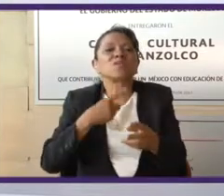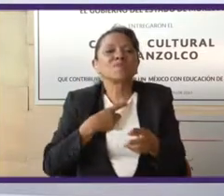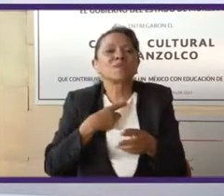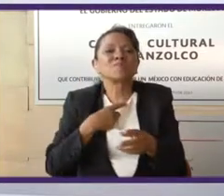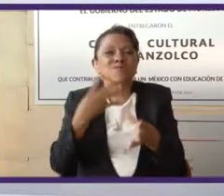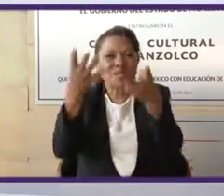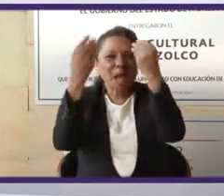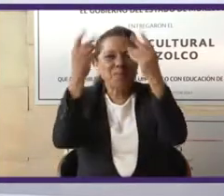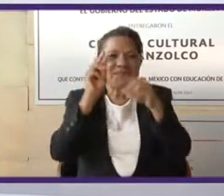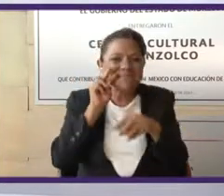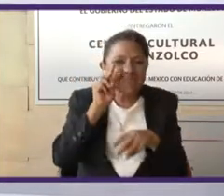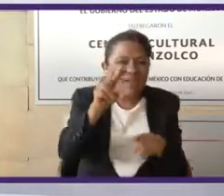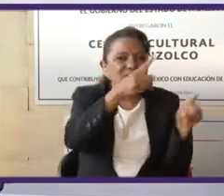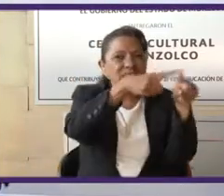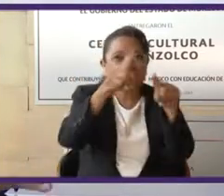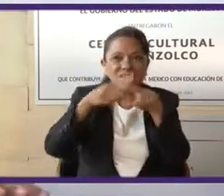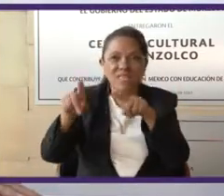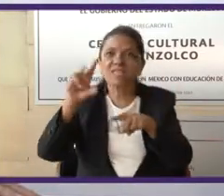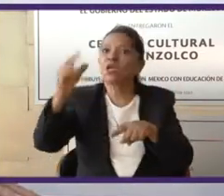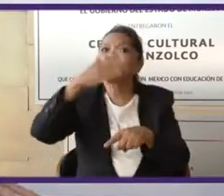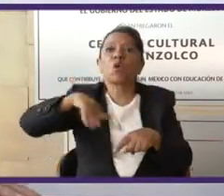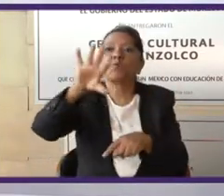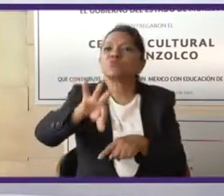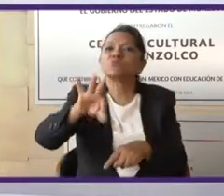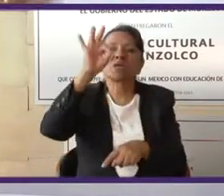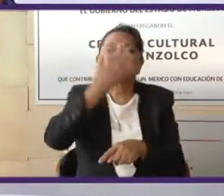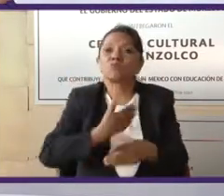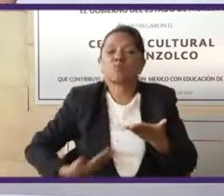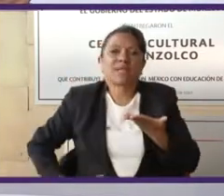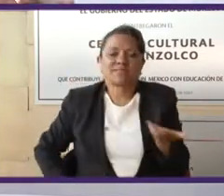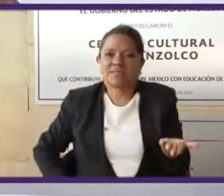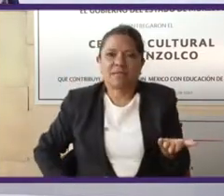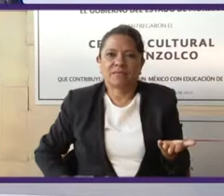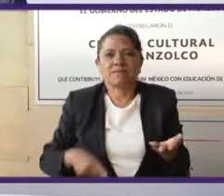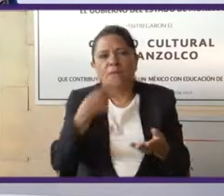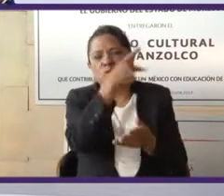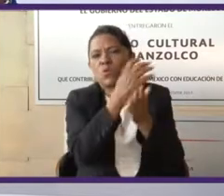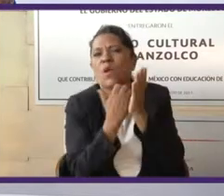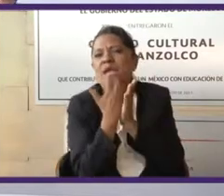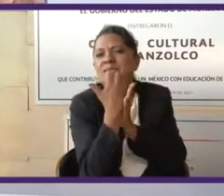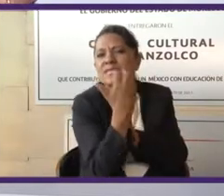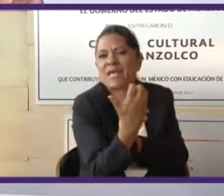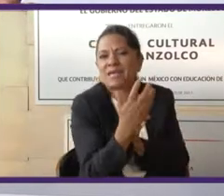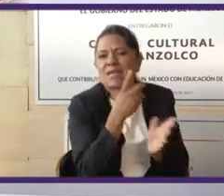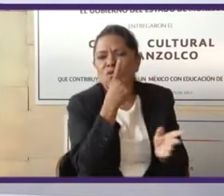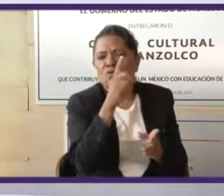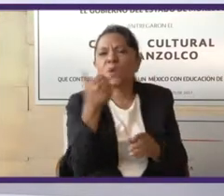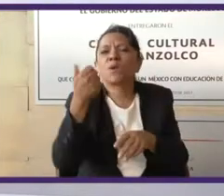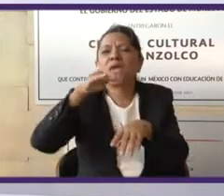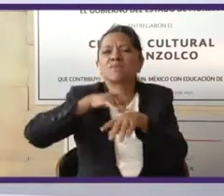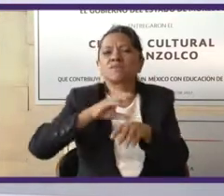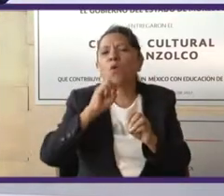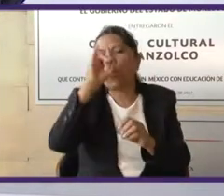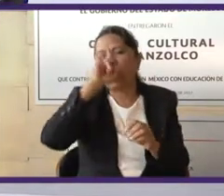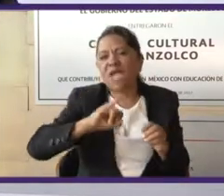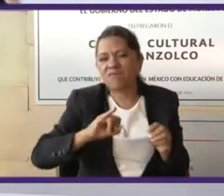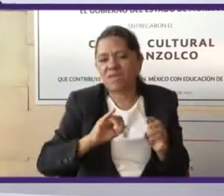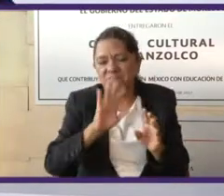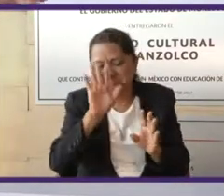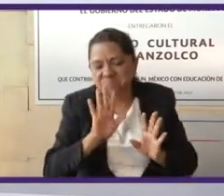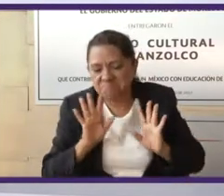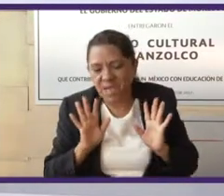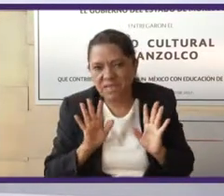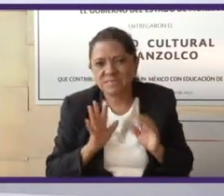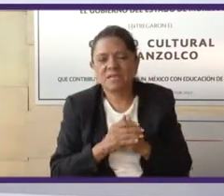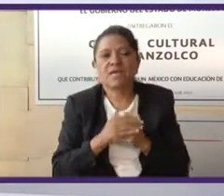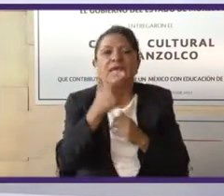cosas. No estamos buscando presidente, decías tú exageradamente, un administrador o un gerente. Creo que esa expresión